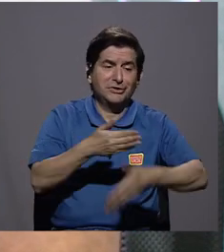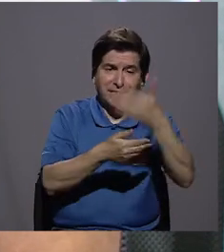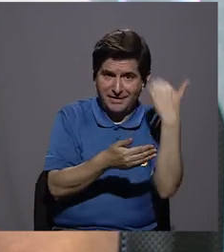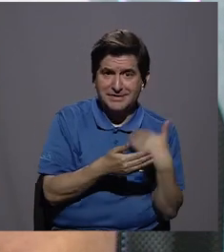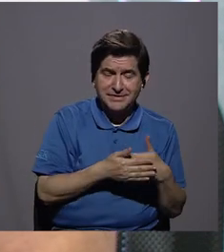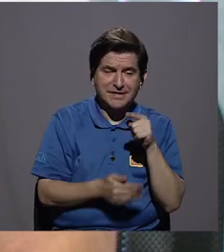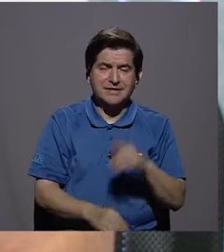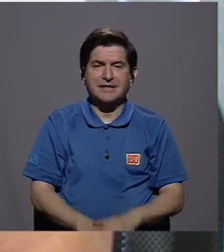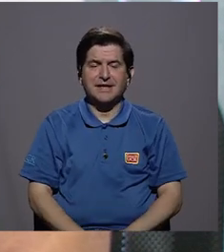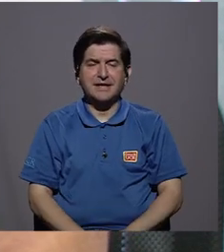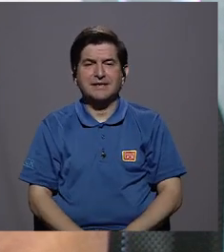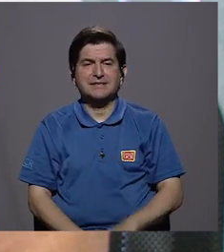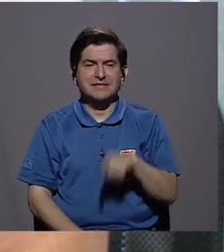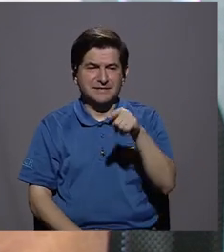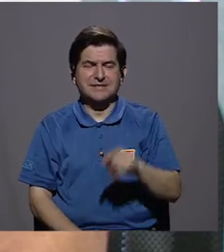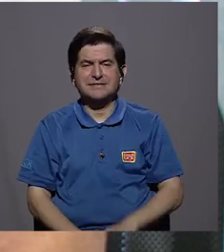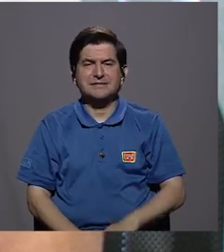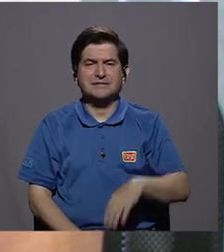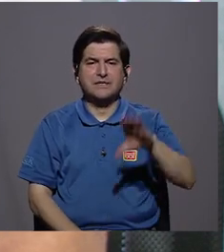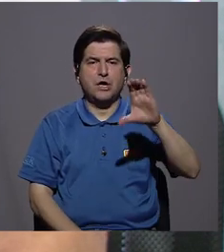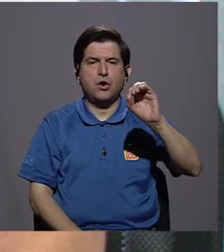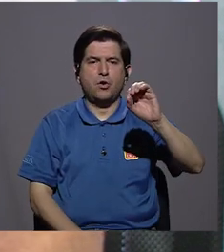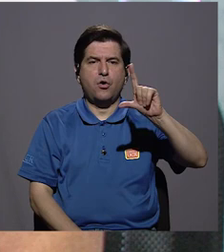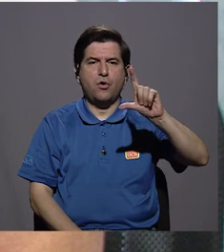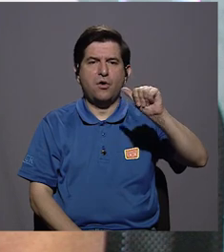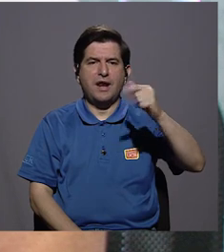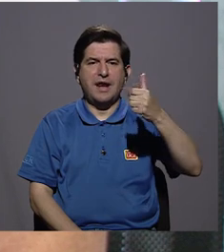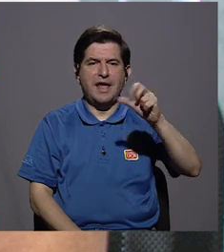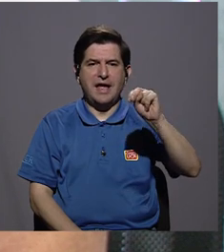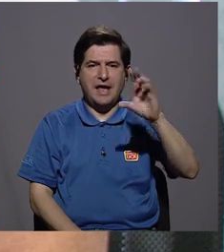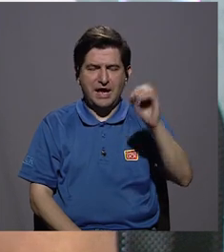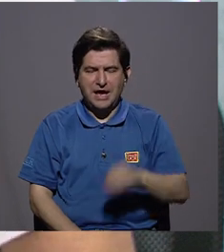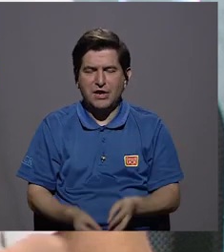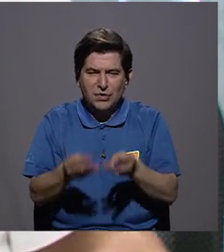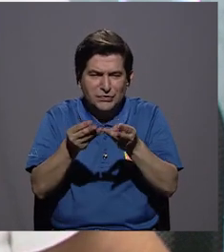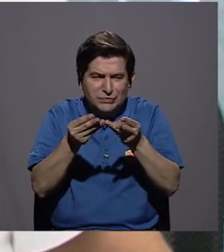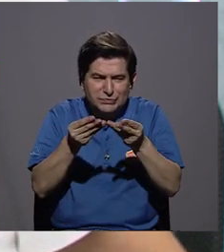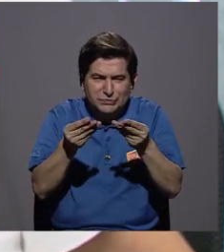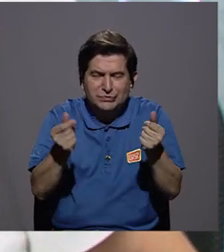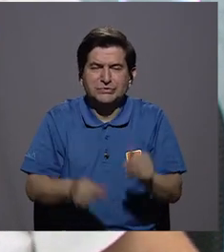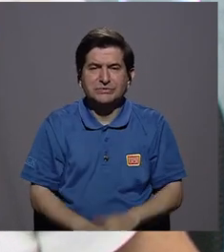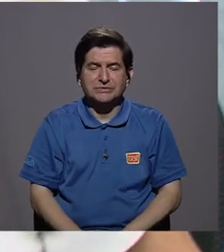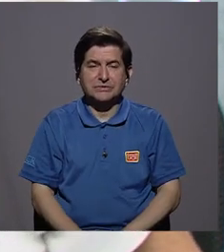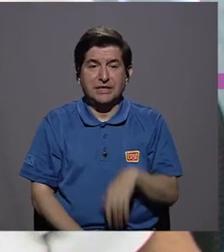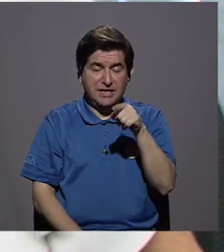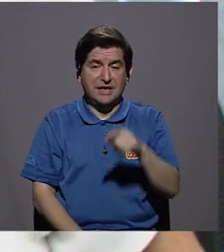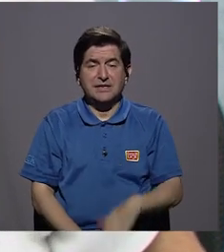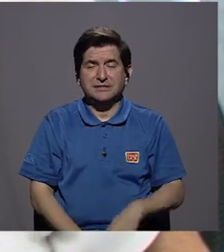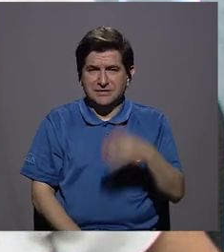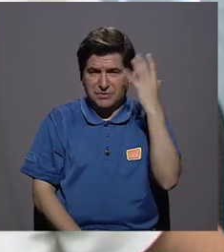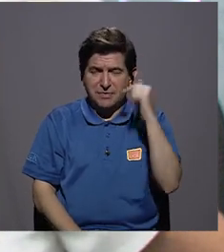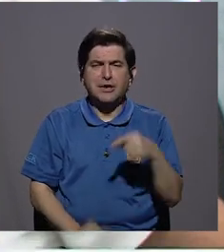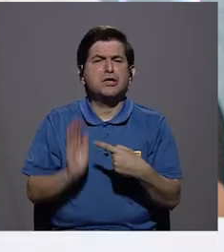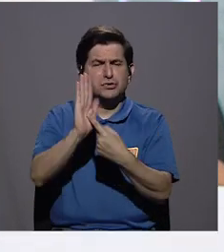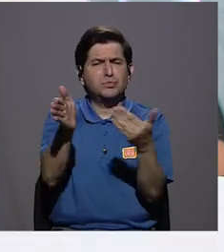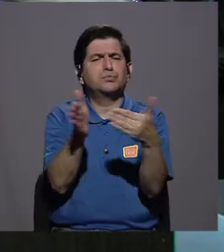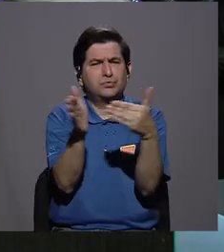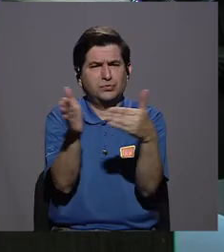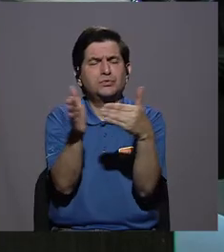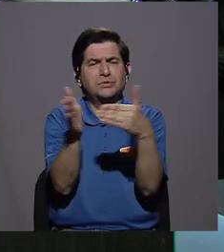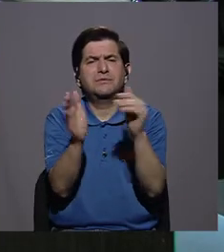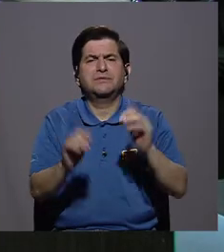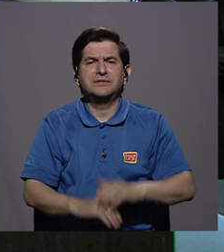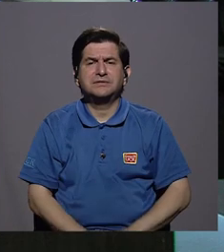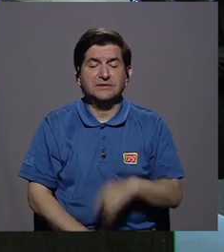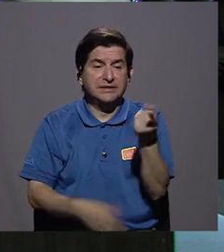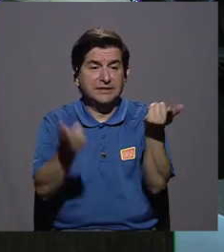anteriormente, ese colágeno desnaturalizado, esa fibrina que es el material amarillo y voy a levantarlo nuevamente para explicarles, como por ejemplo,